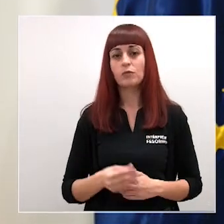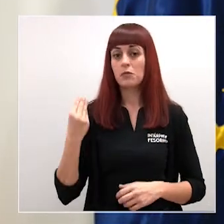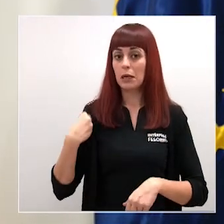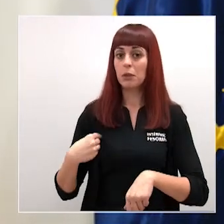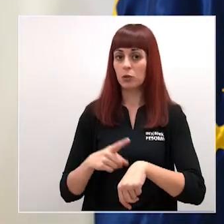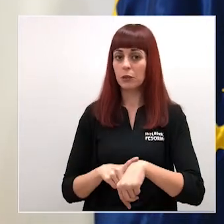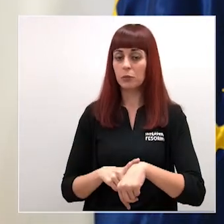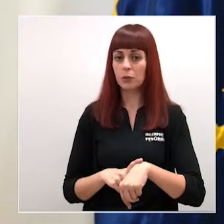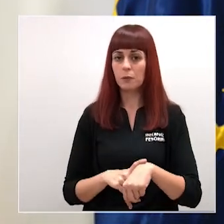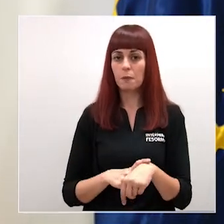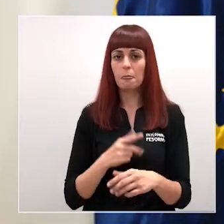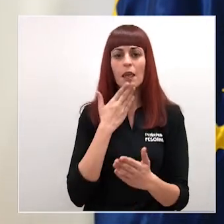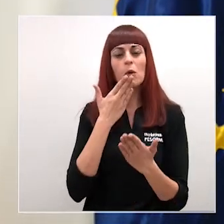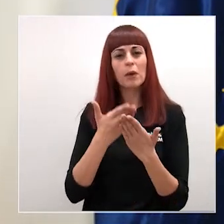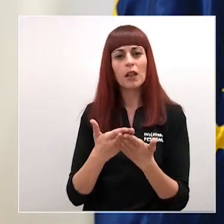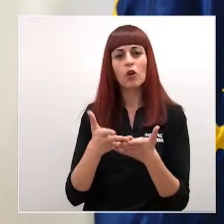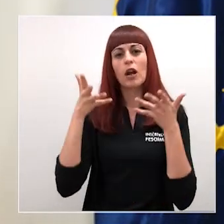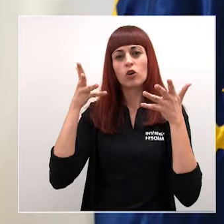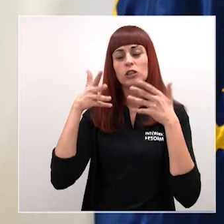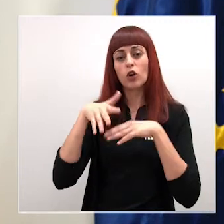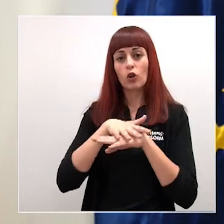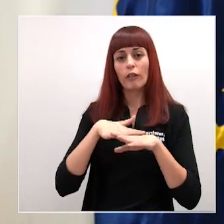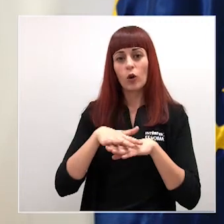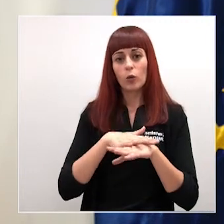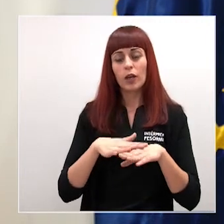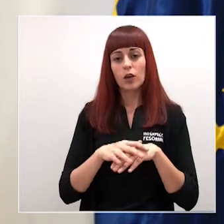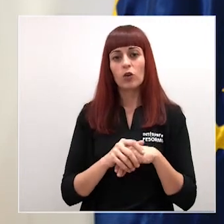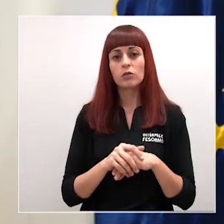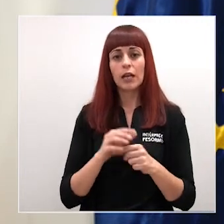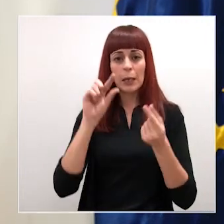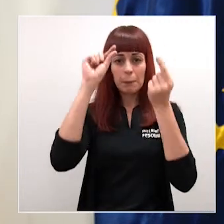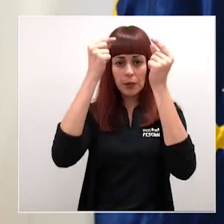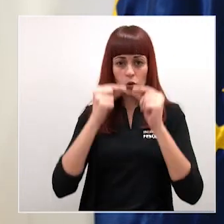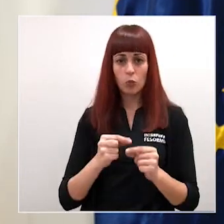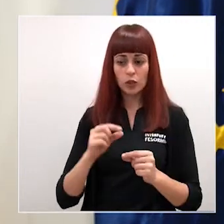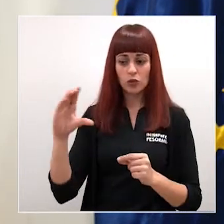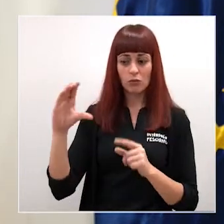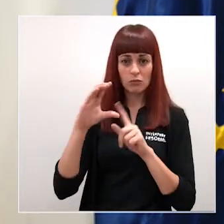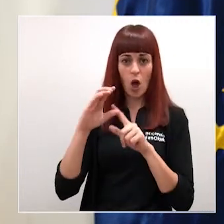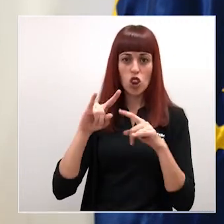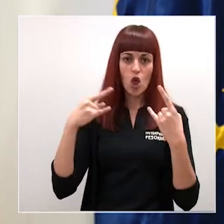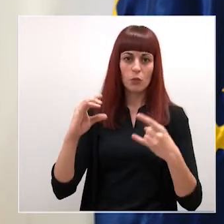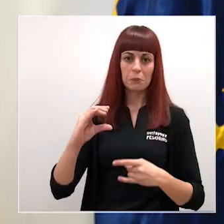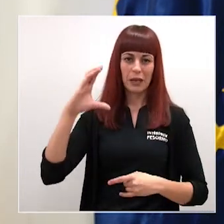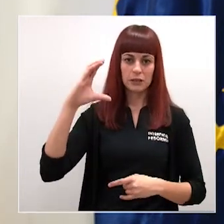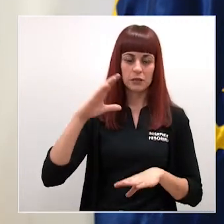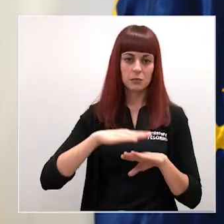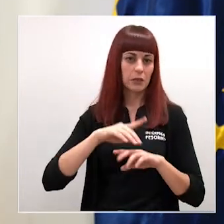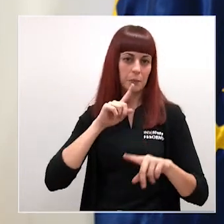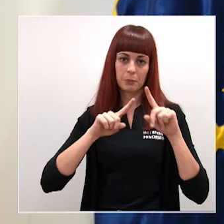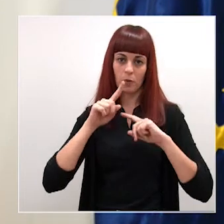simultáneamente se ha solicitado al Consejo de Gobierno duplicar la dotación presupuestada en el presente ejercicio para un programa de ayudas